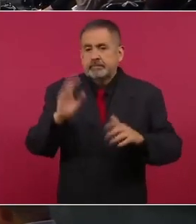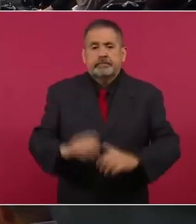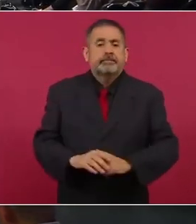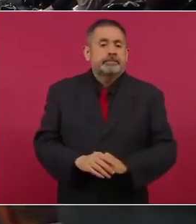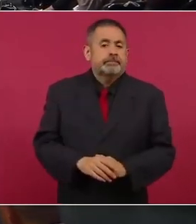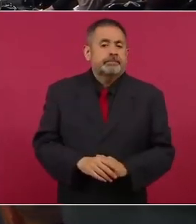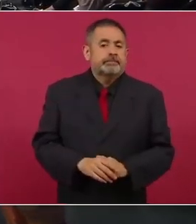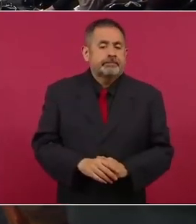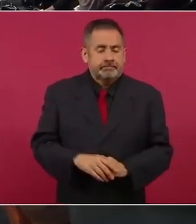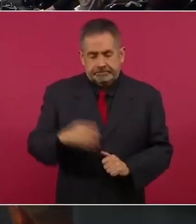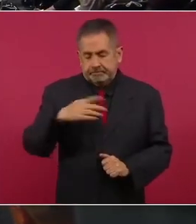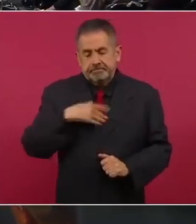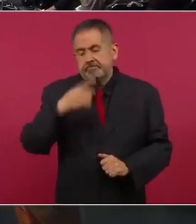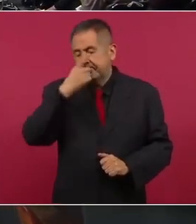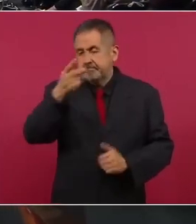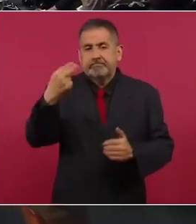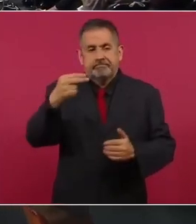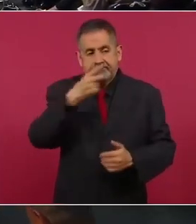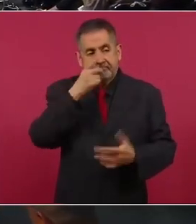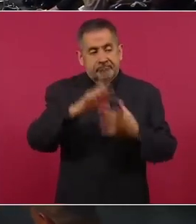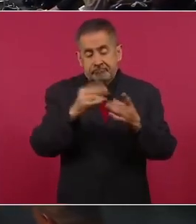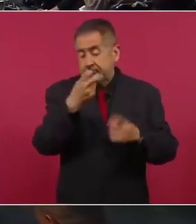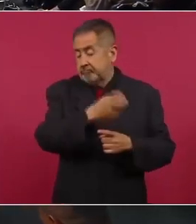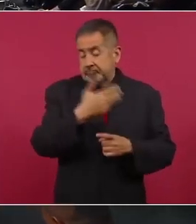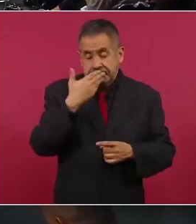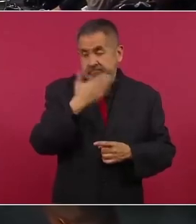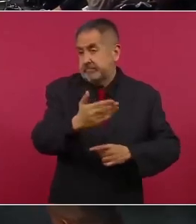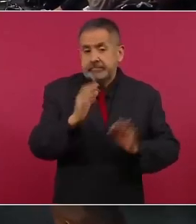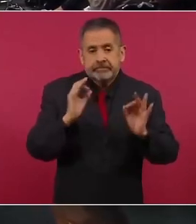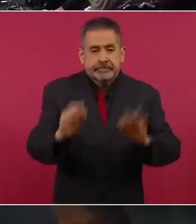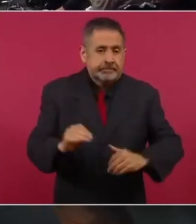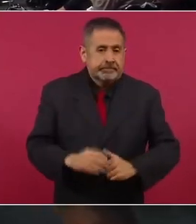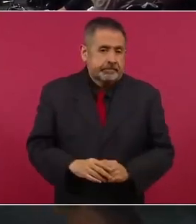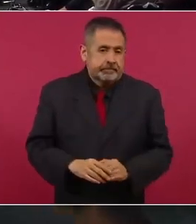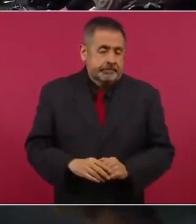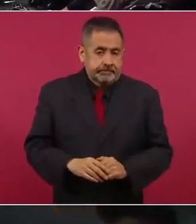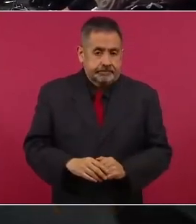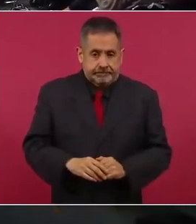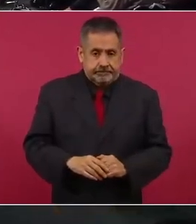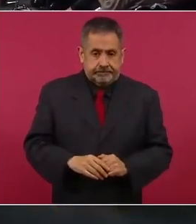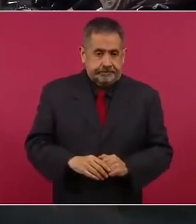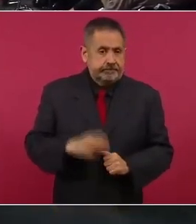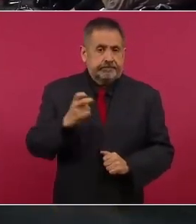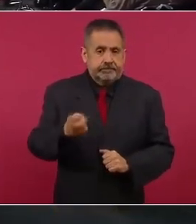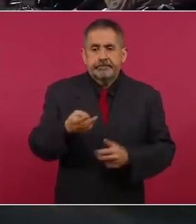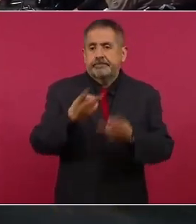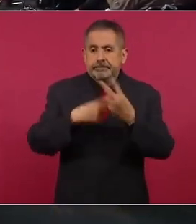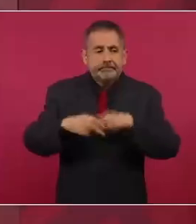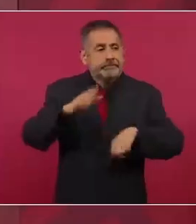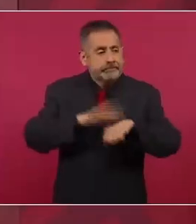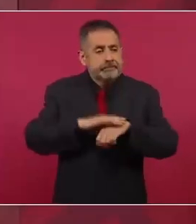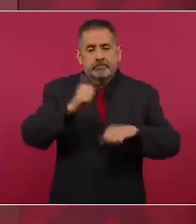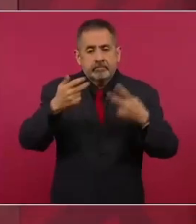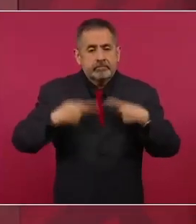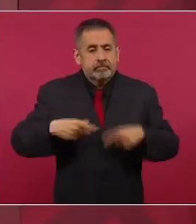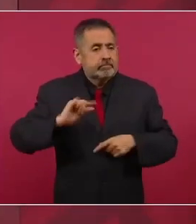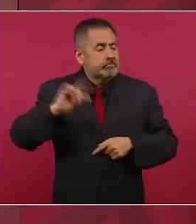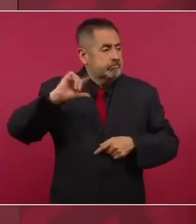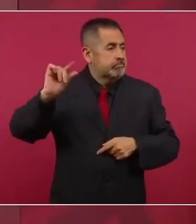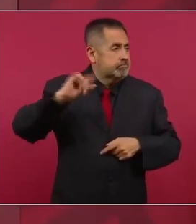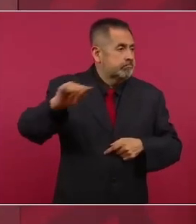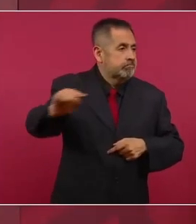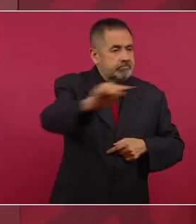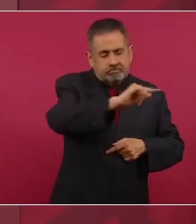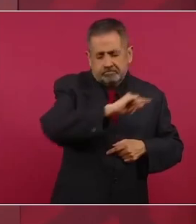lo mencioné y así llegaron otros y muchas gracias